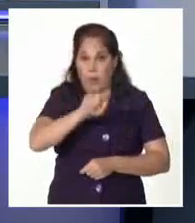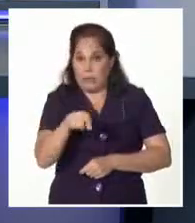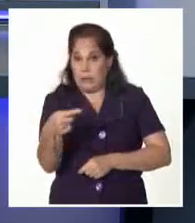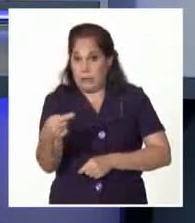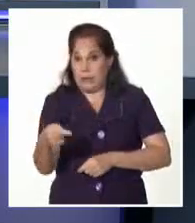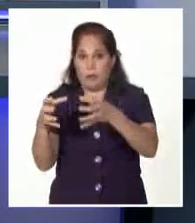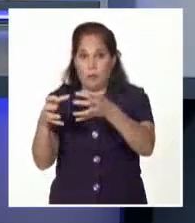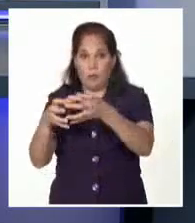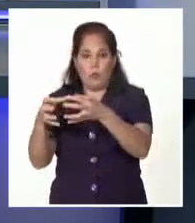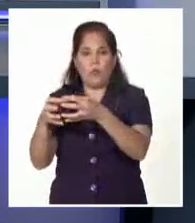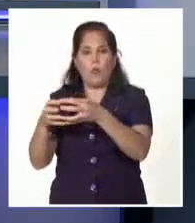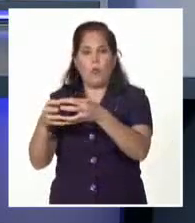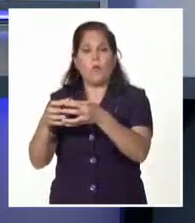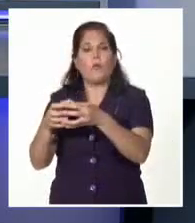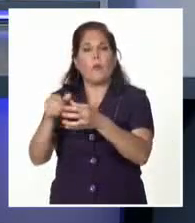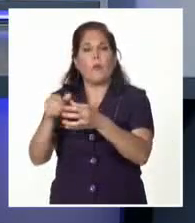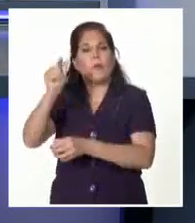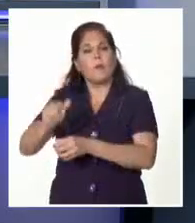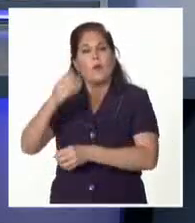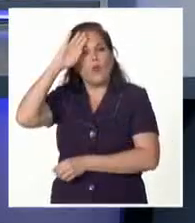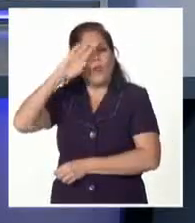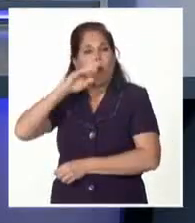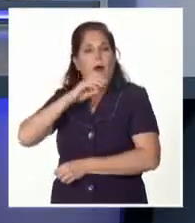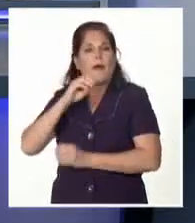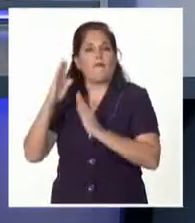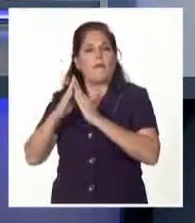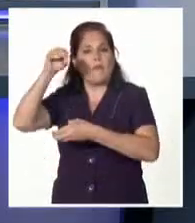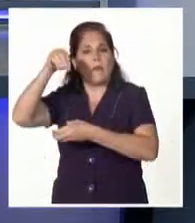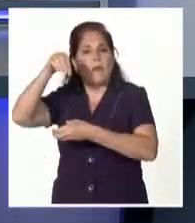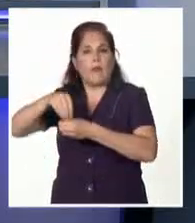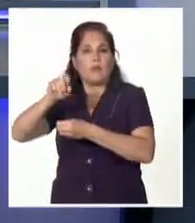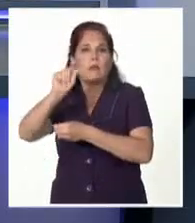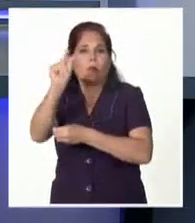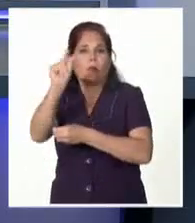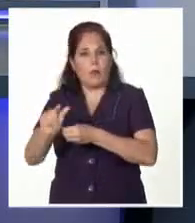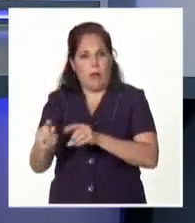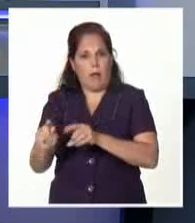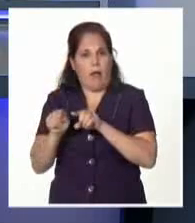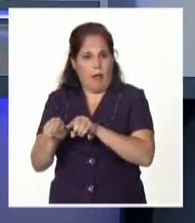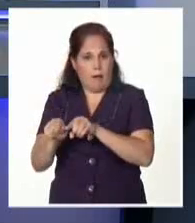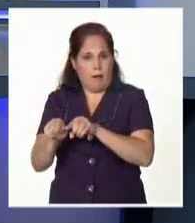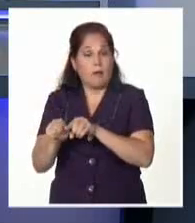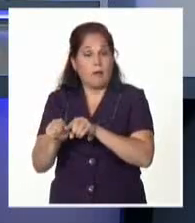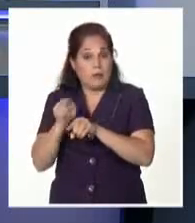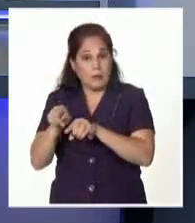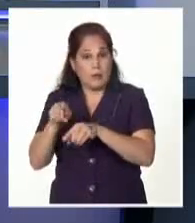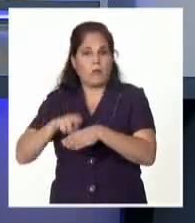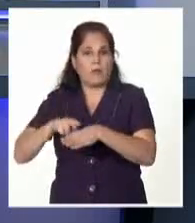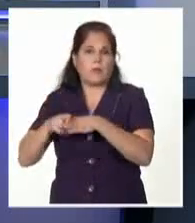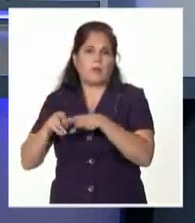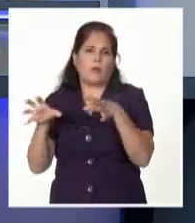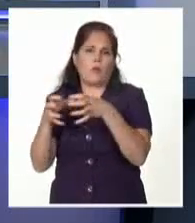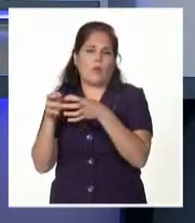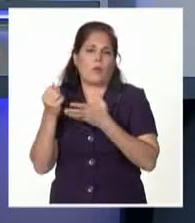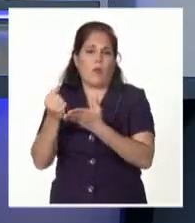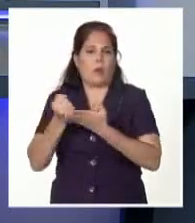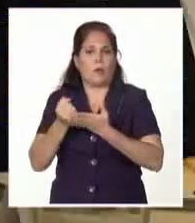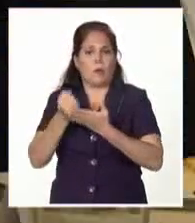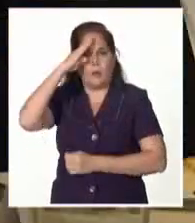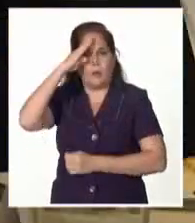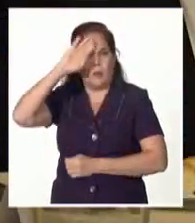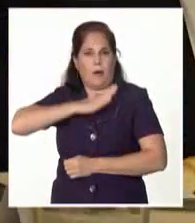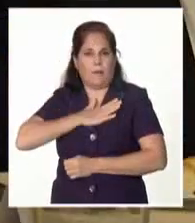con cubanos residentes en Italia, funcionarios de nuestra embajada en esa nación europea y representantes de grupos de solidaridad con Cuba.